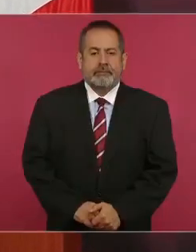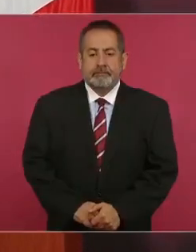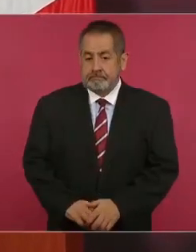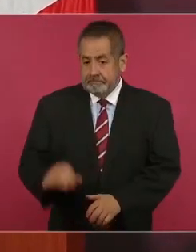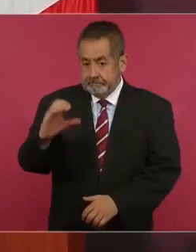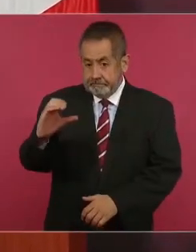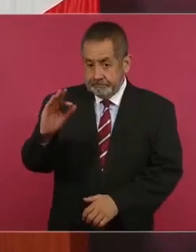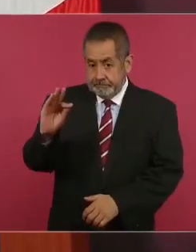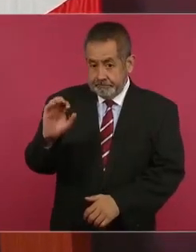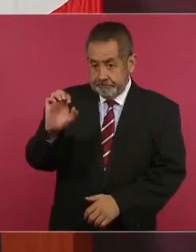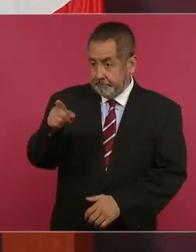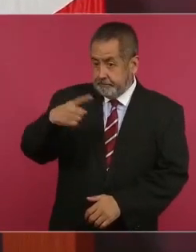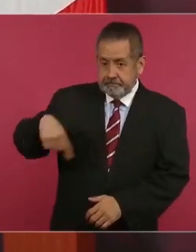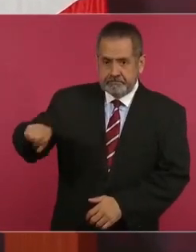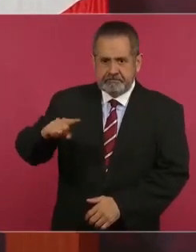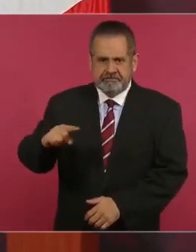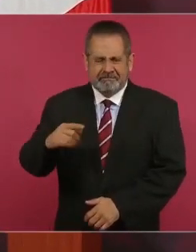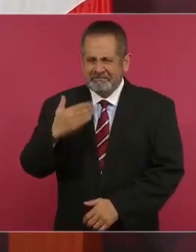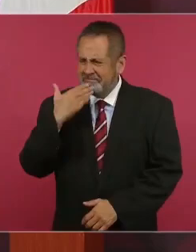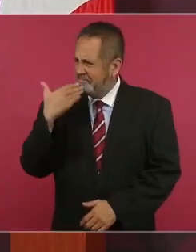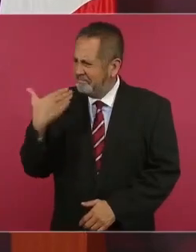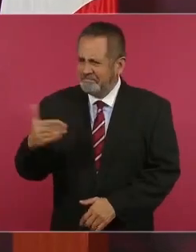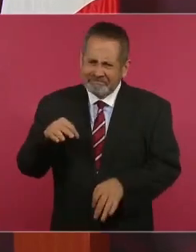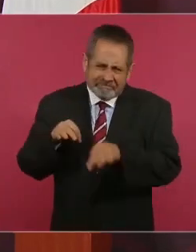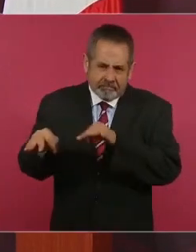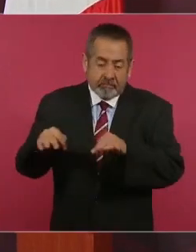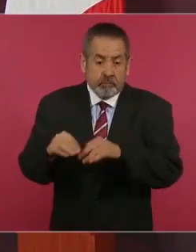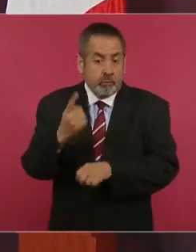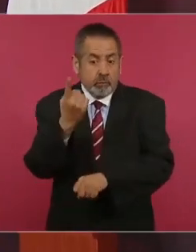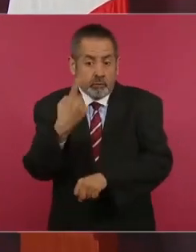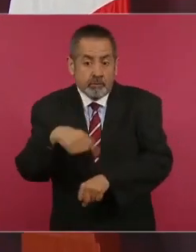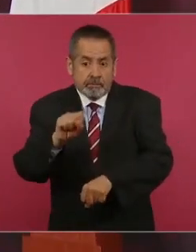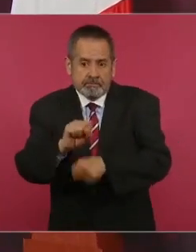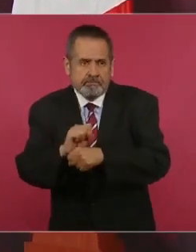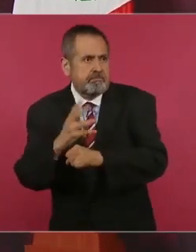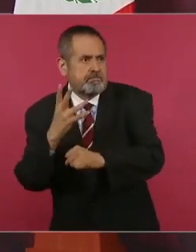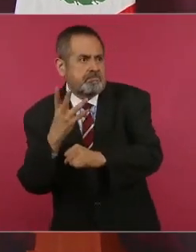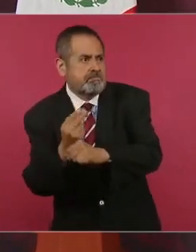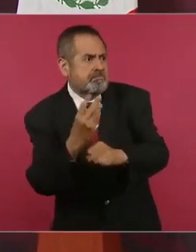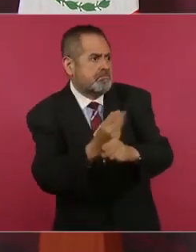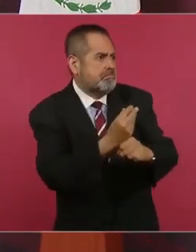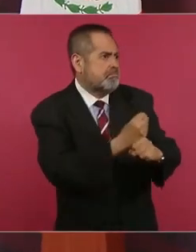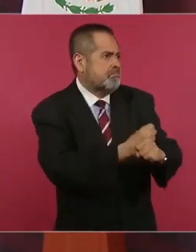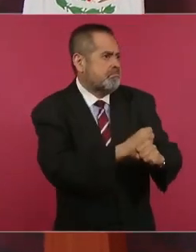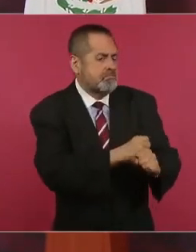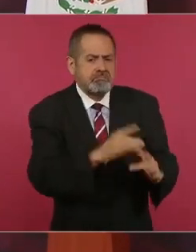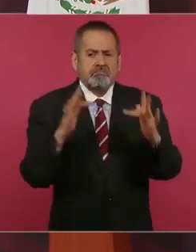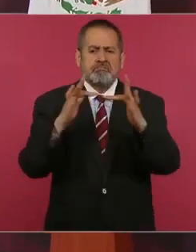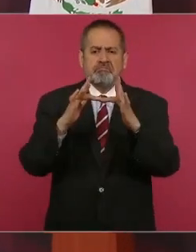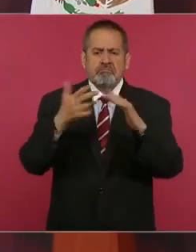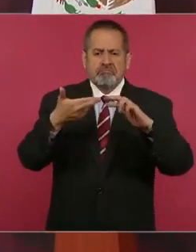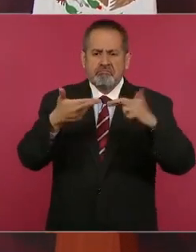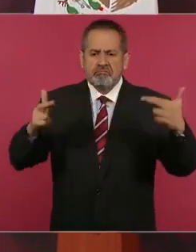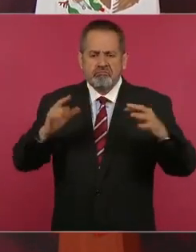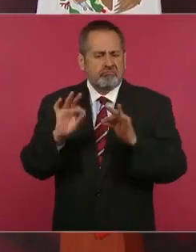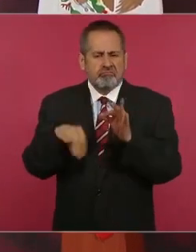de energía eléctrica en Acapulco.